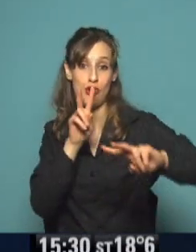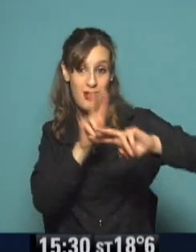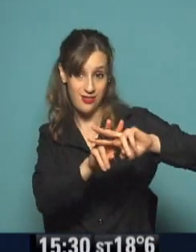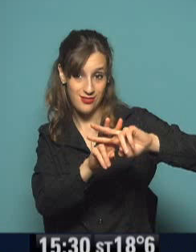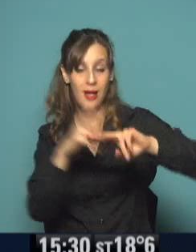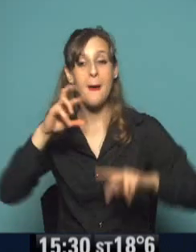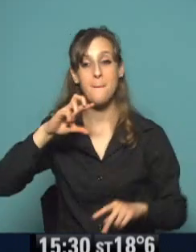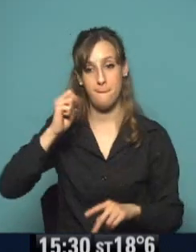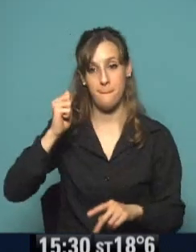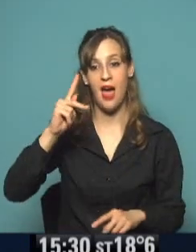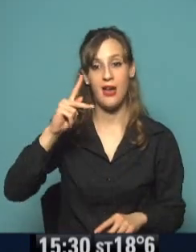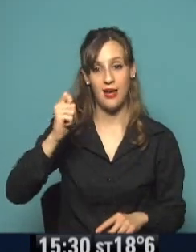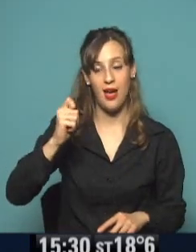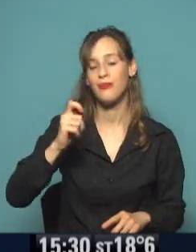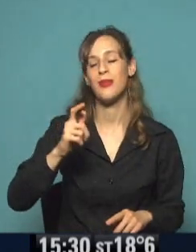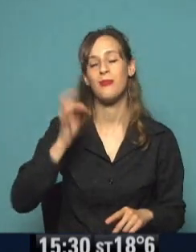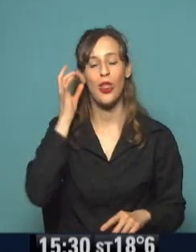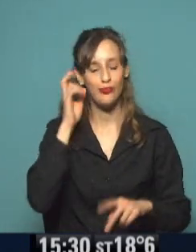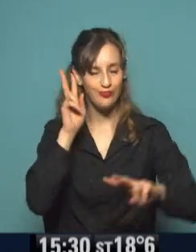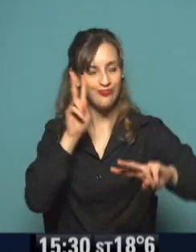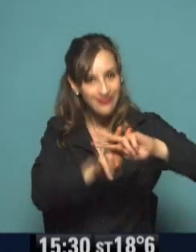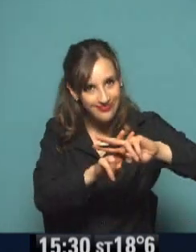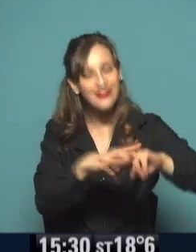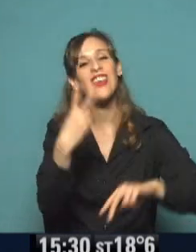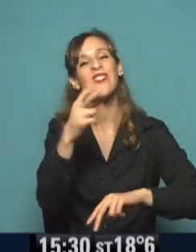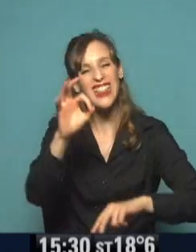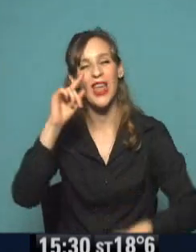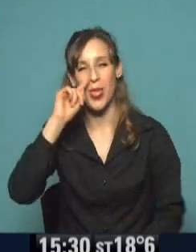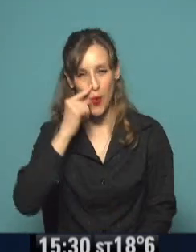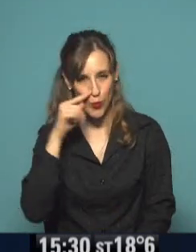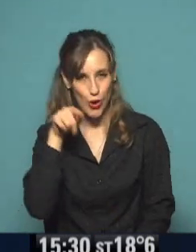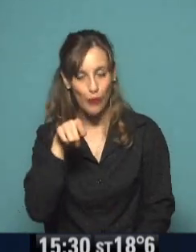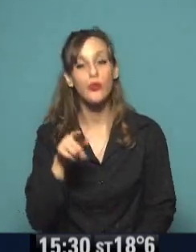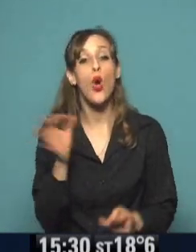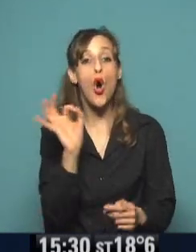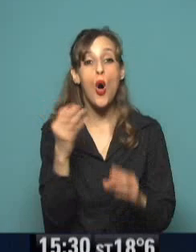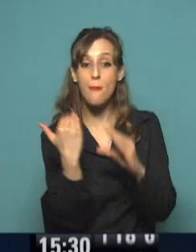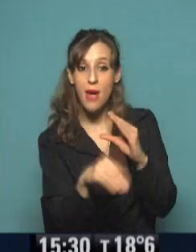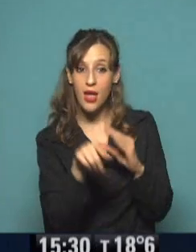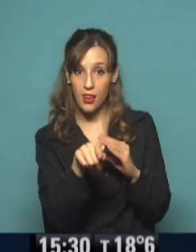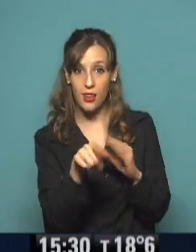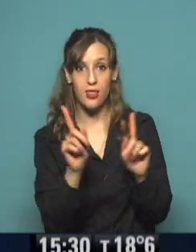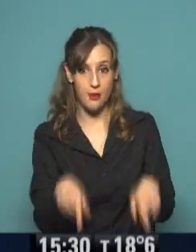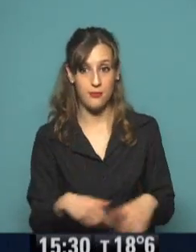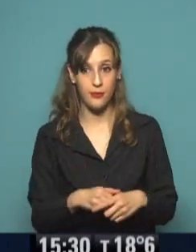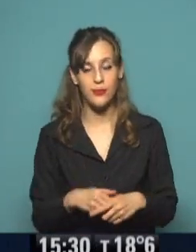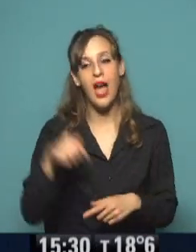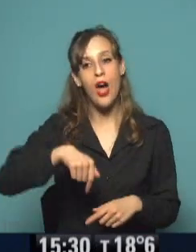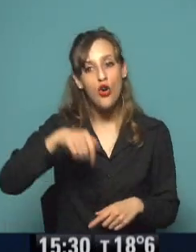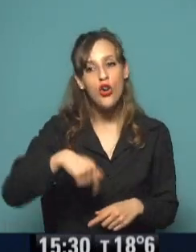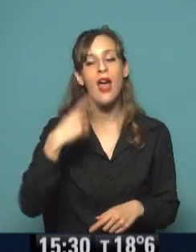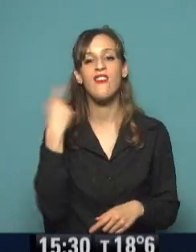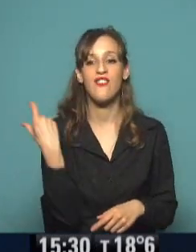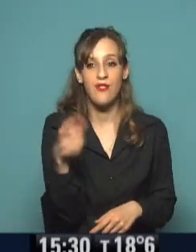20 de junio o también mandalo a un mail canalpacapaca.gmail.com y ahora nos vamos a quedar mirando un